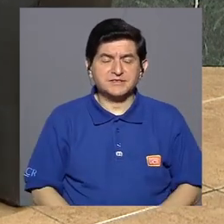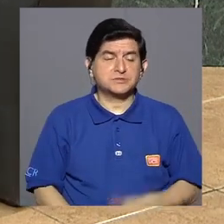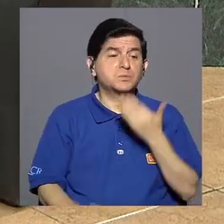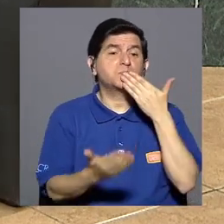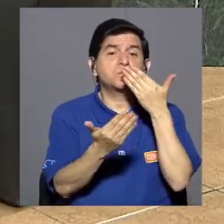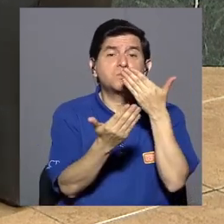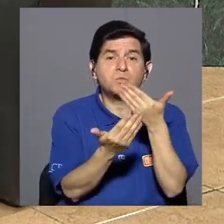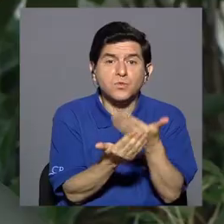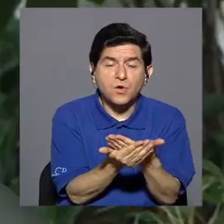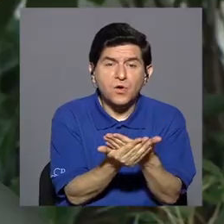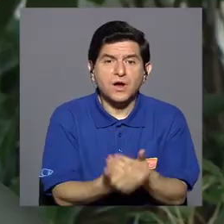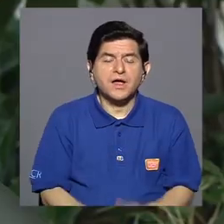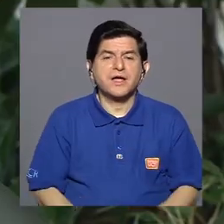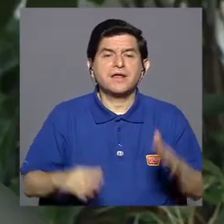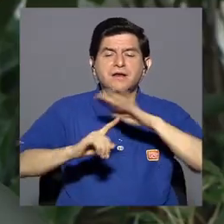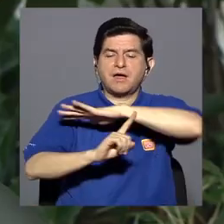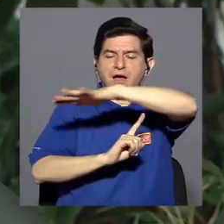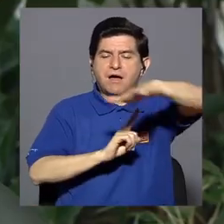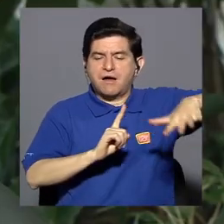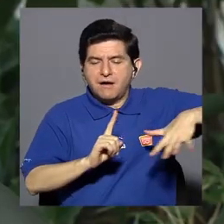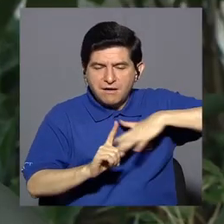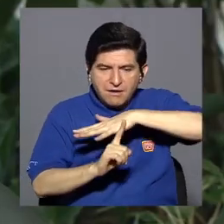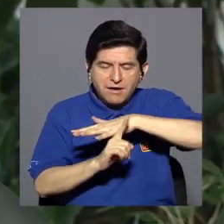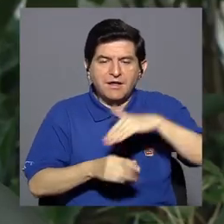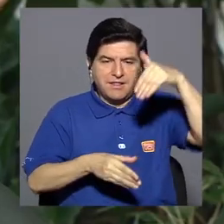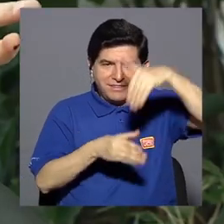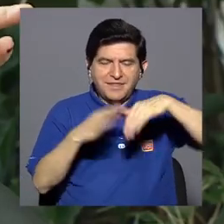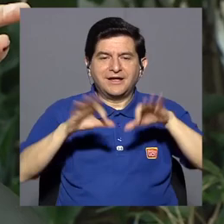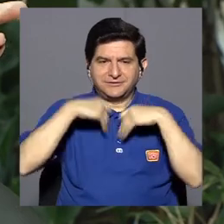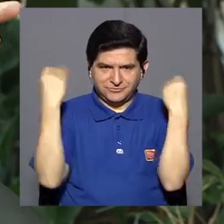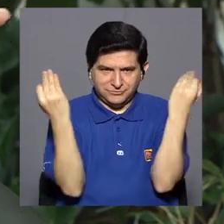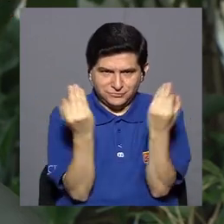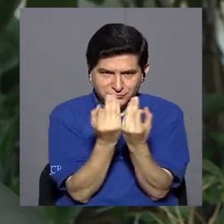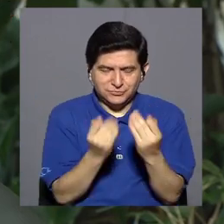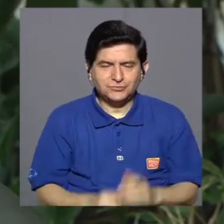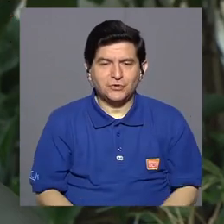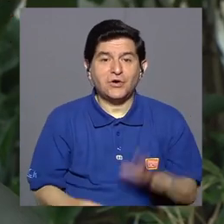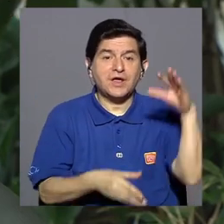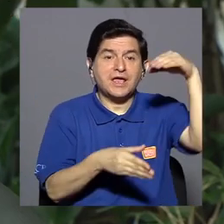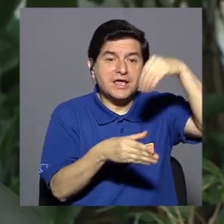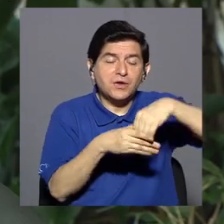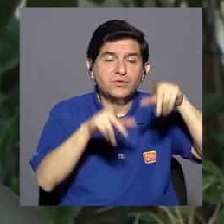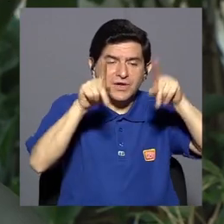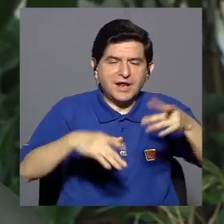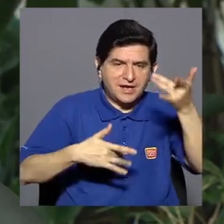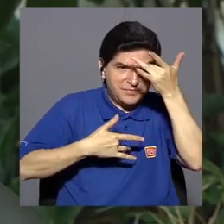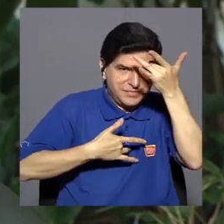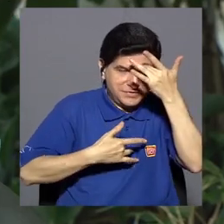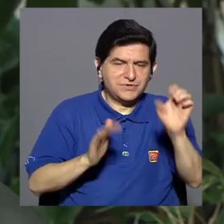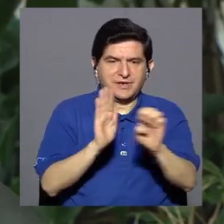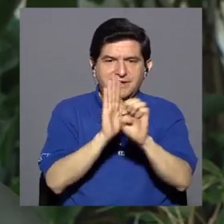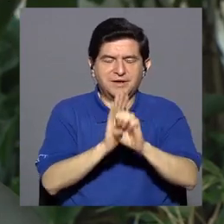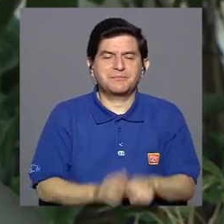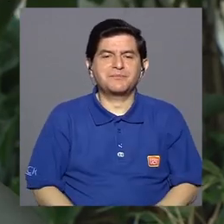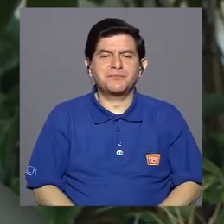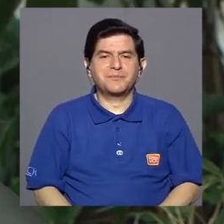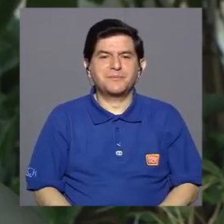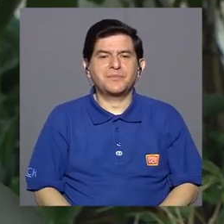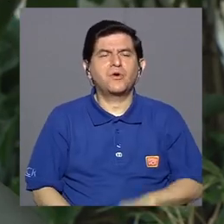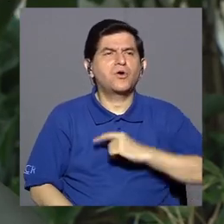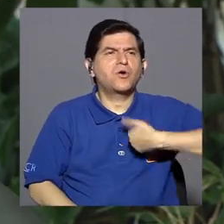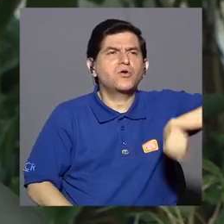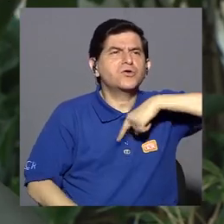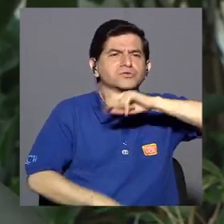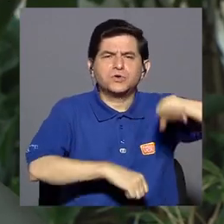hay una muy buena atmósfera o ambiente dentro de la familia que lo incluye a ellos. Por ejemplo, hay pacientes,